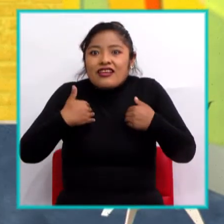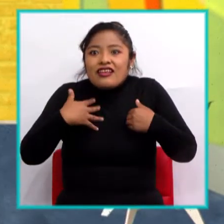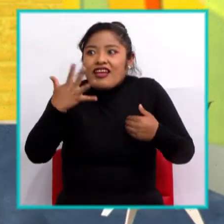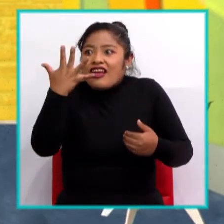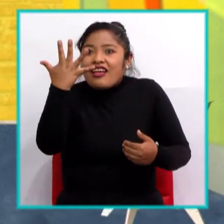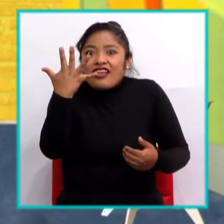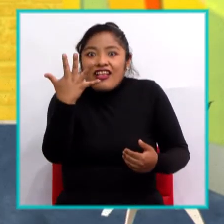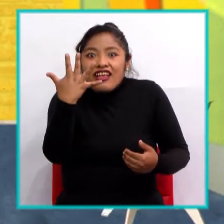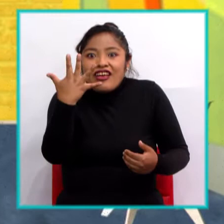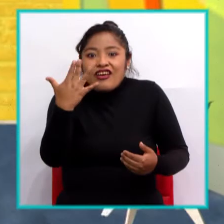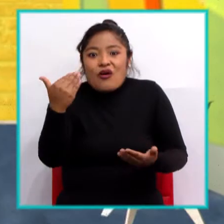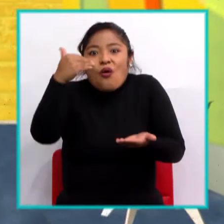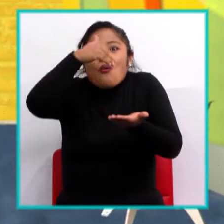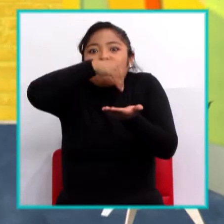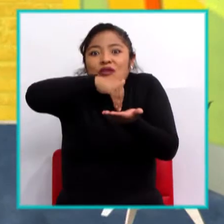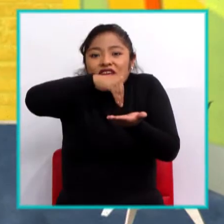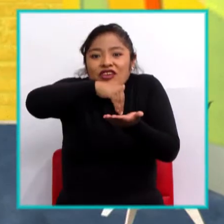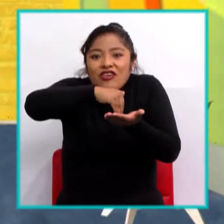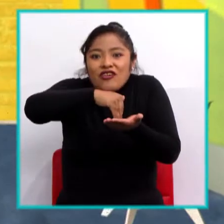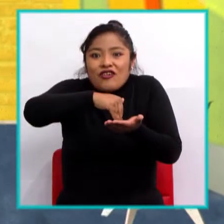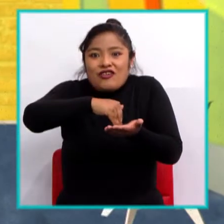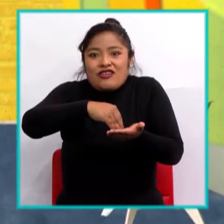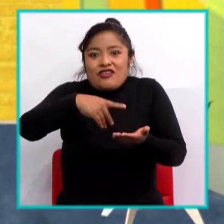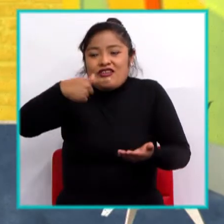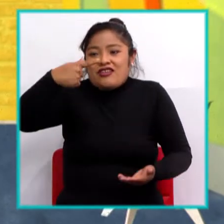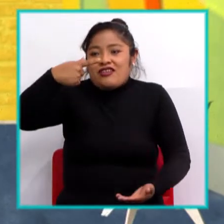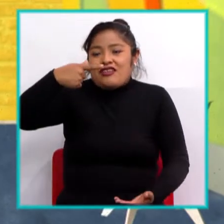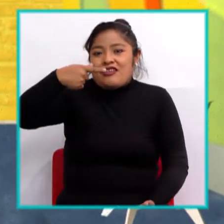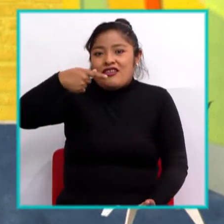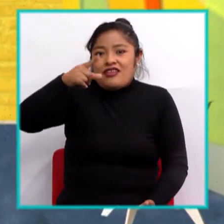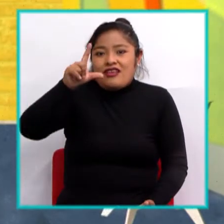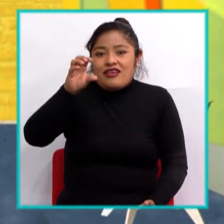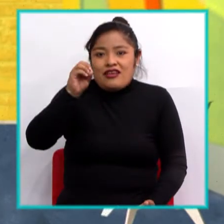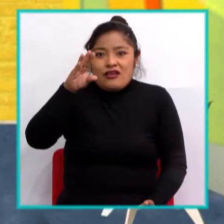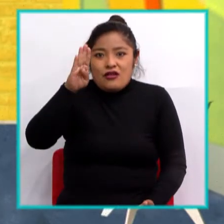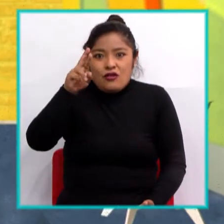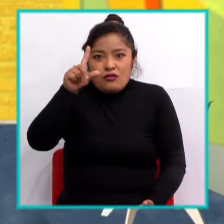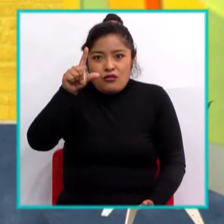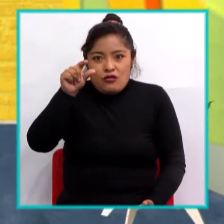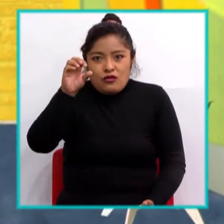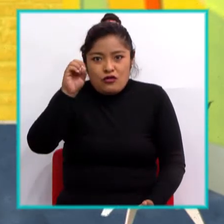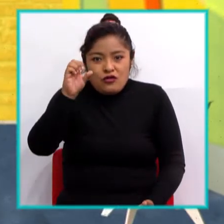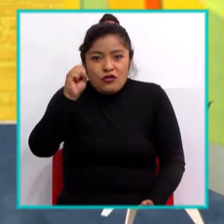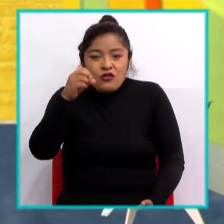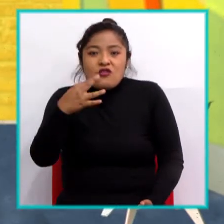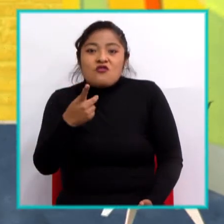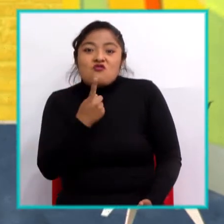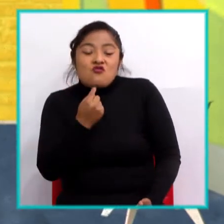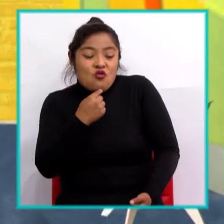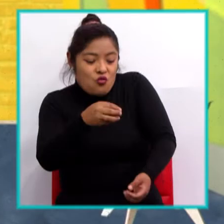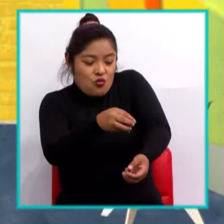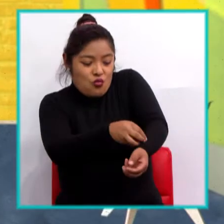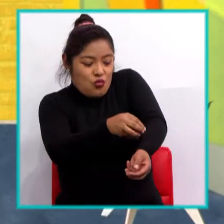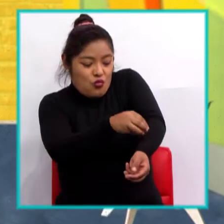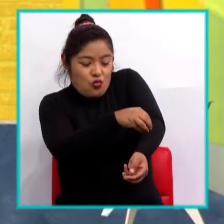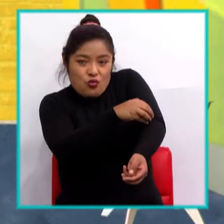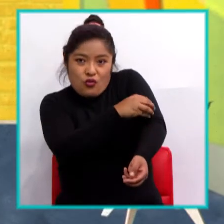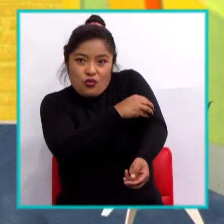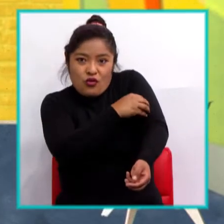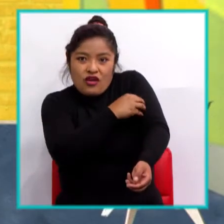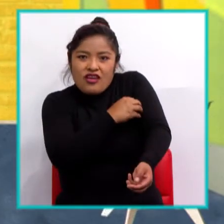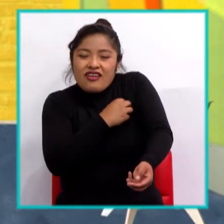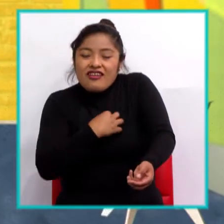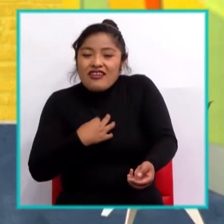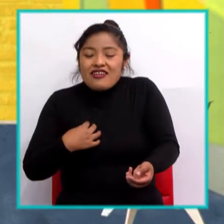rojos? Bueno, ahora lo sabes. ¿Cuáles son las funciones de las células